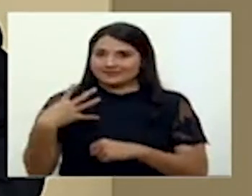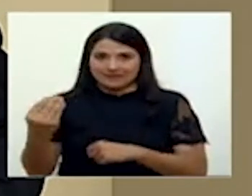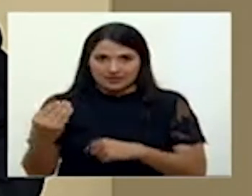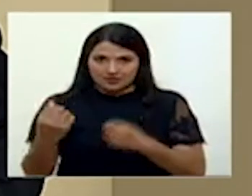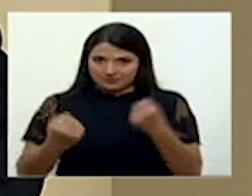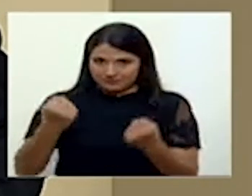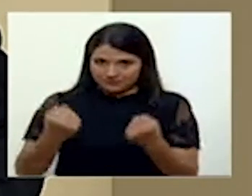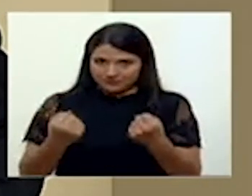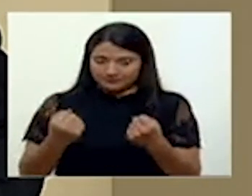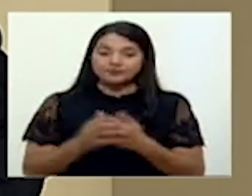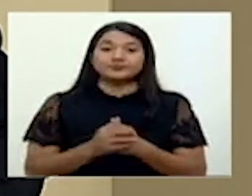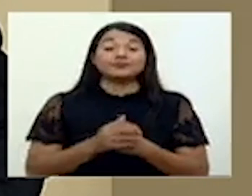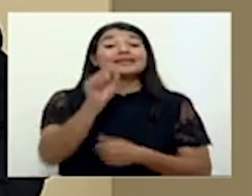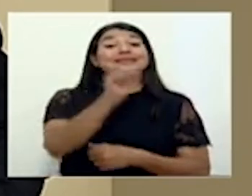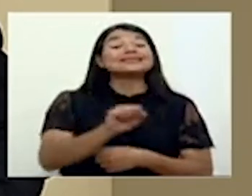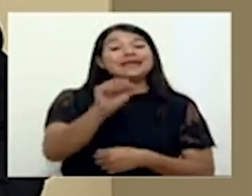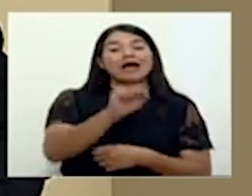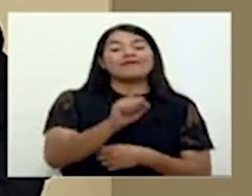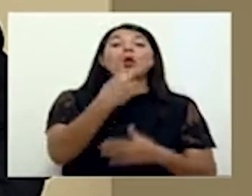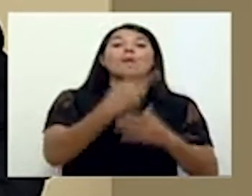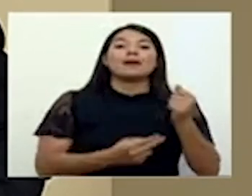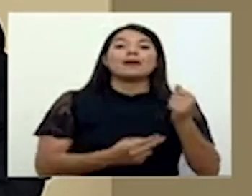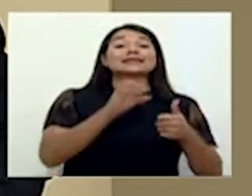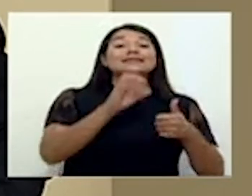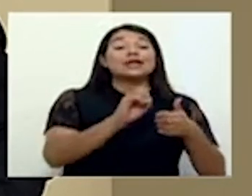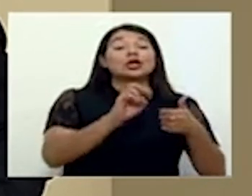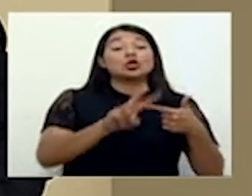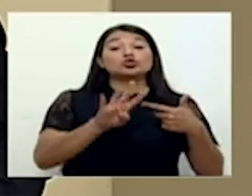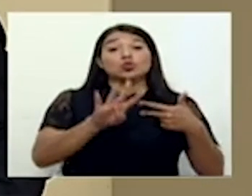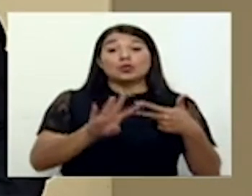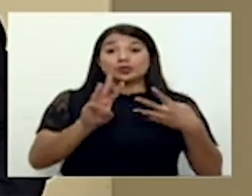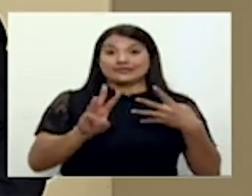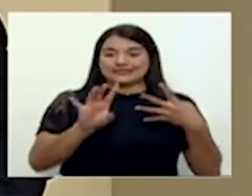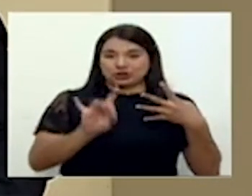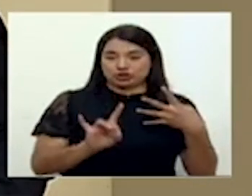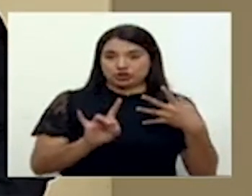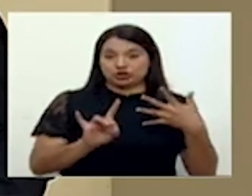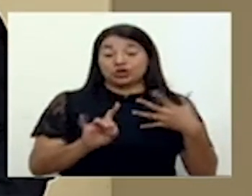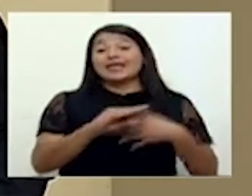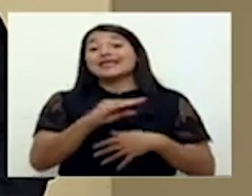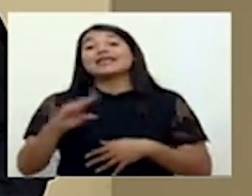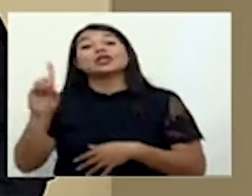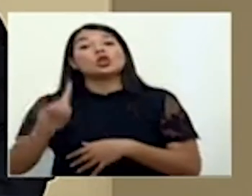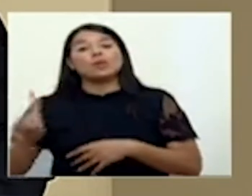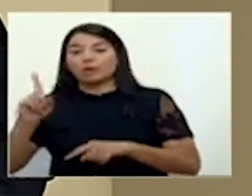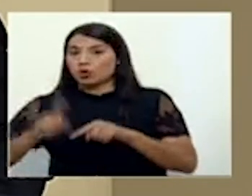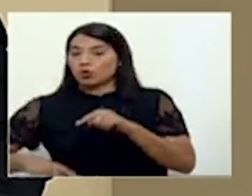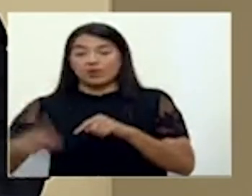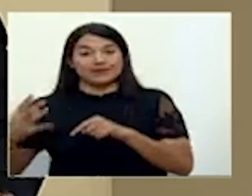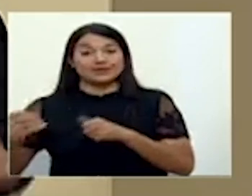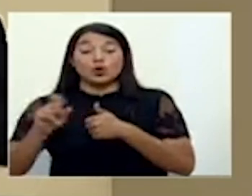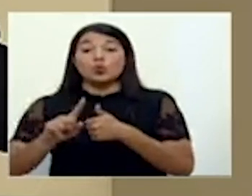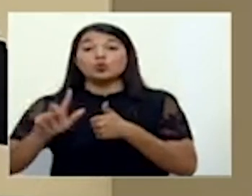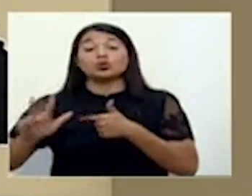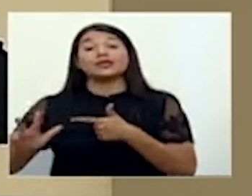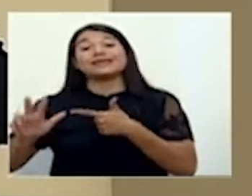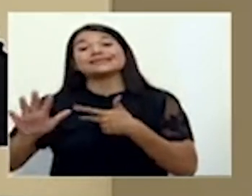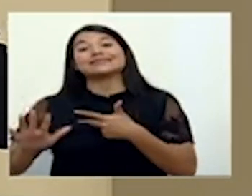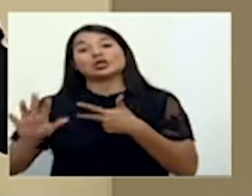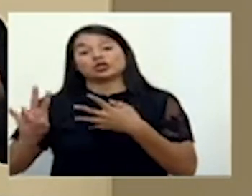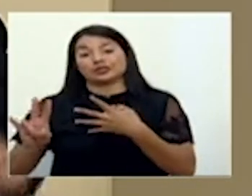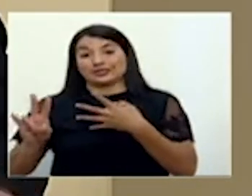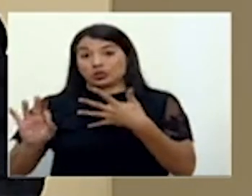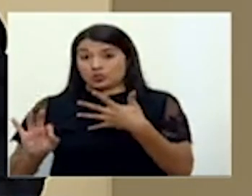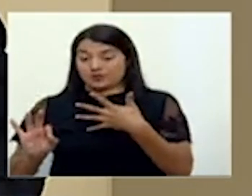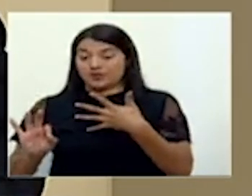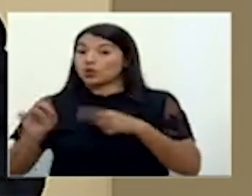sábados las placas par cero, cuatro, seis y ocho, y los domingos las placas impar uno, tres, cinco, siete